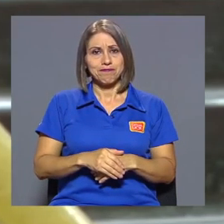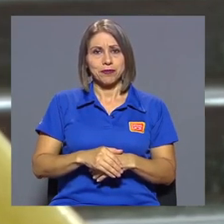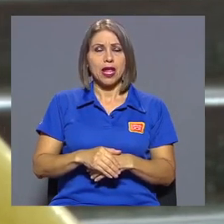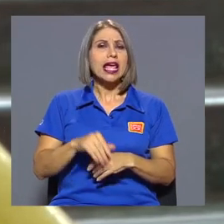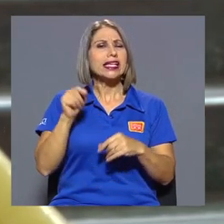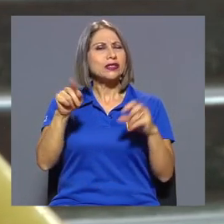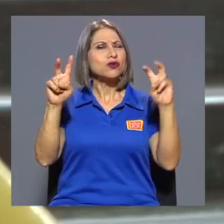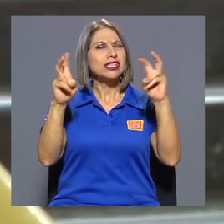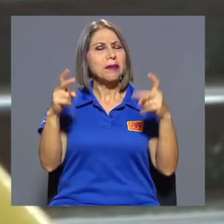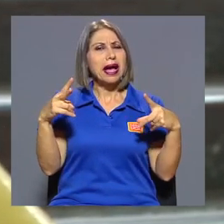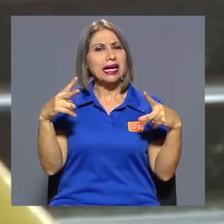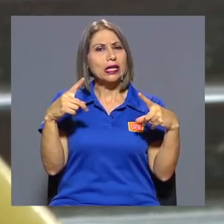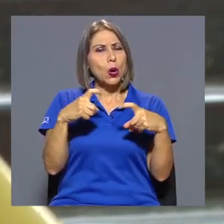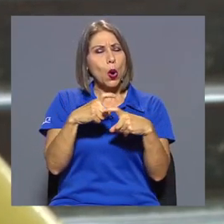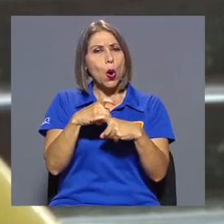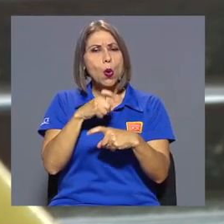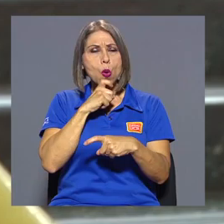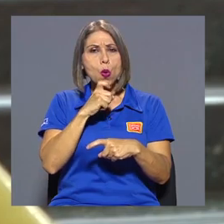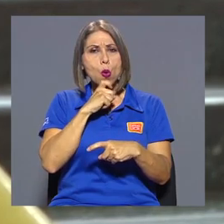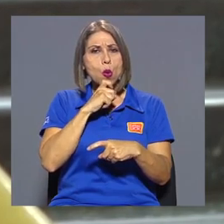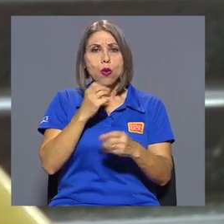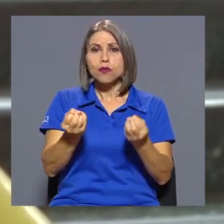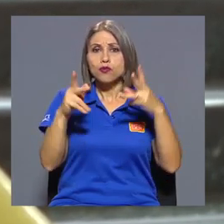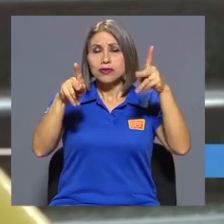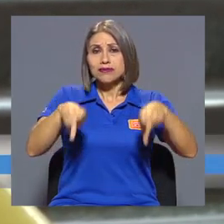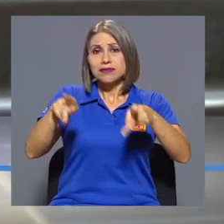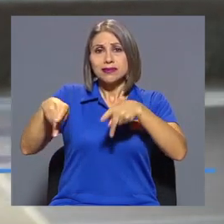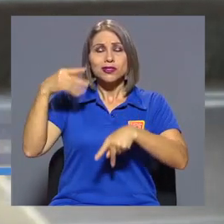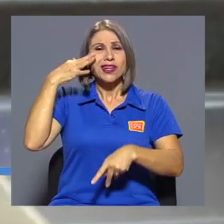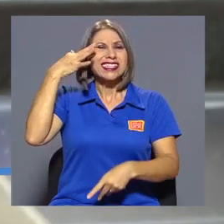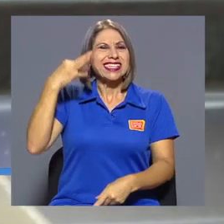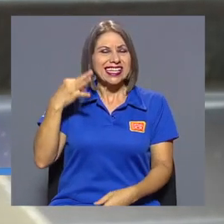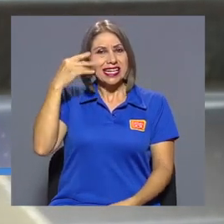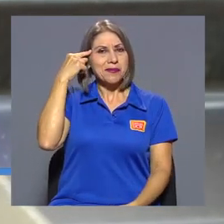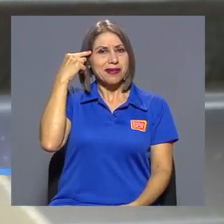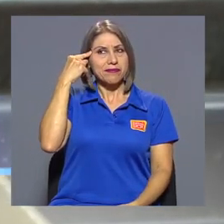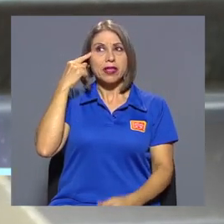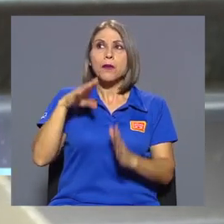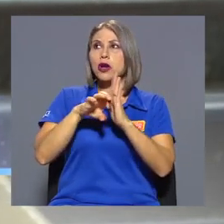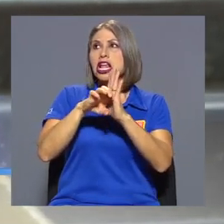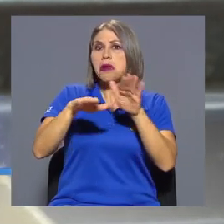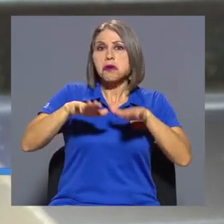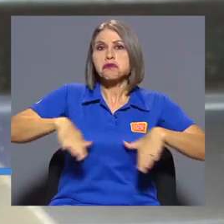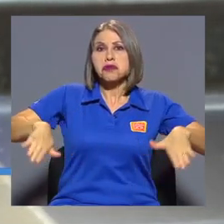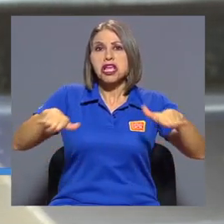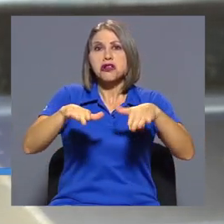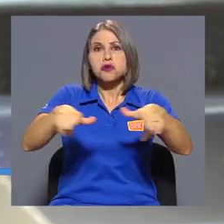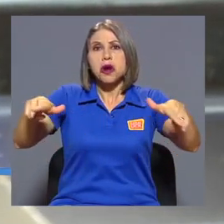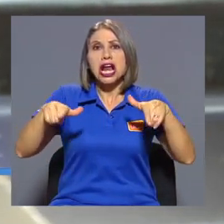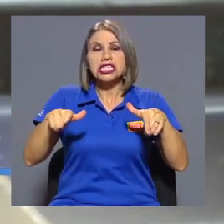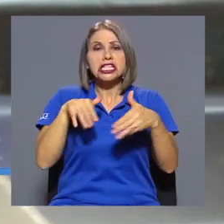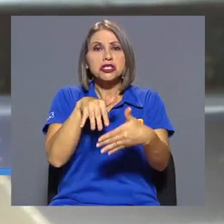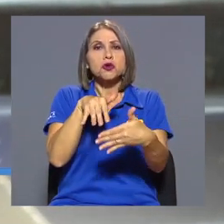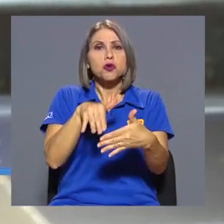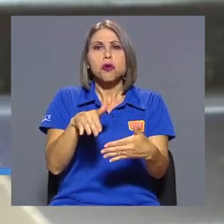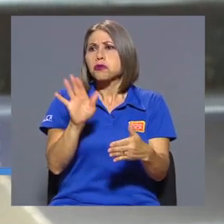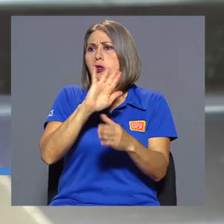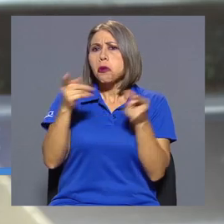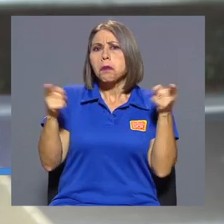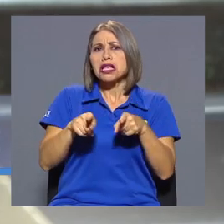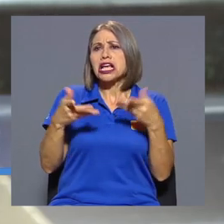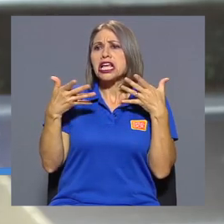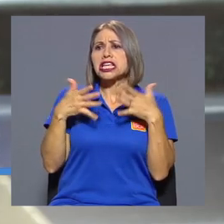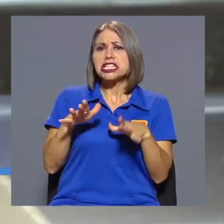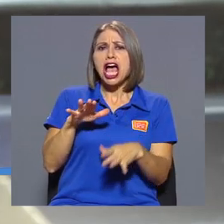un tema complicadísimo porque inclusive hay muchas personas que piensan que en los lugares académicos, por ejemplo, ya no pasan ese tipo de cosas, o sea que ya el